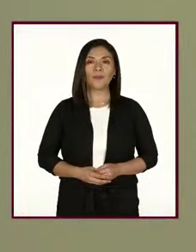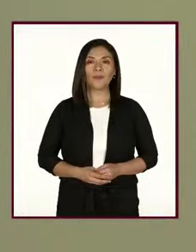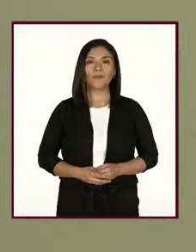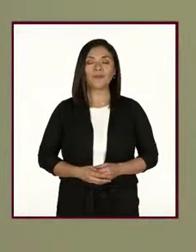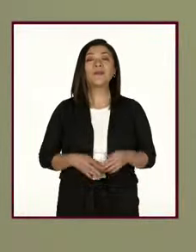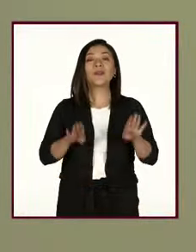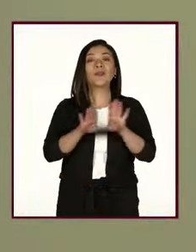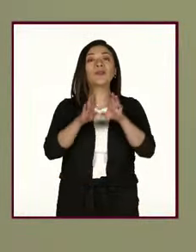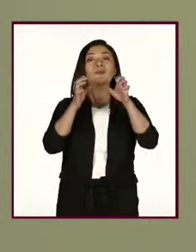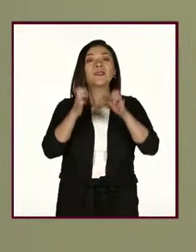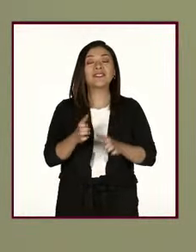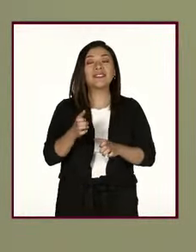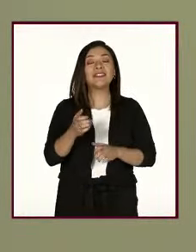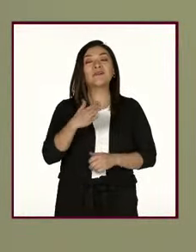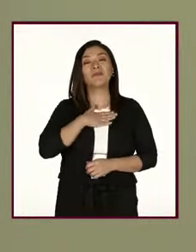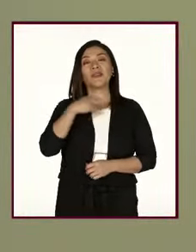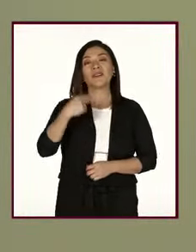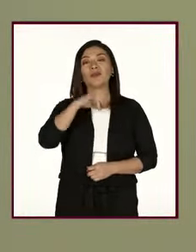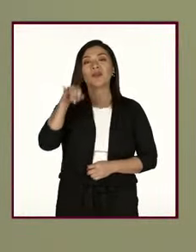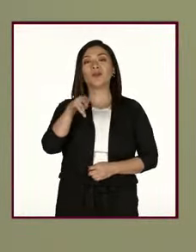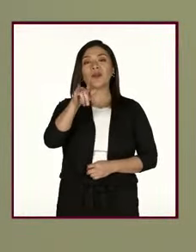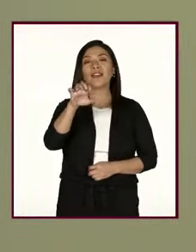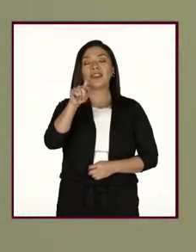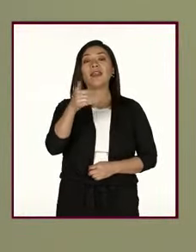We'll be right back.